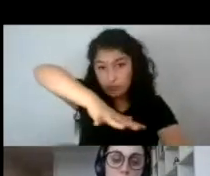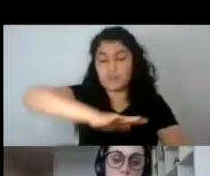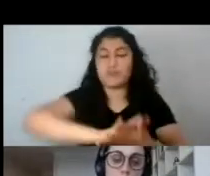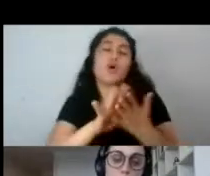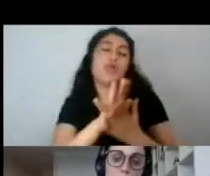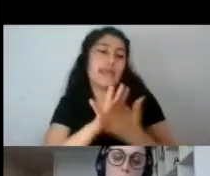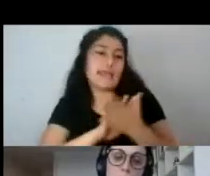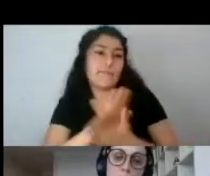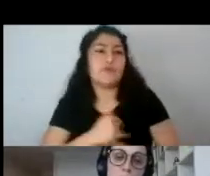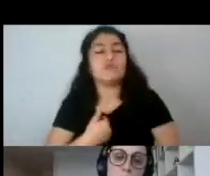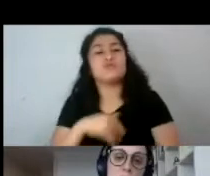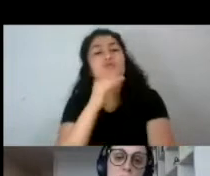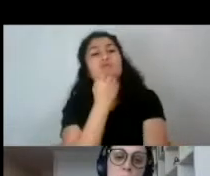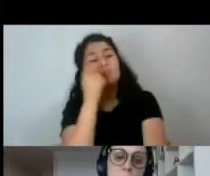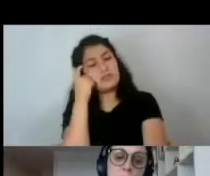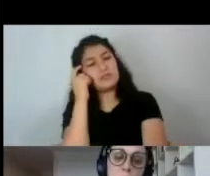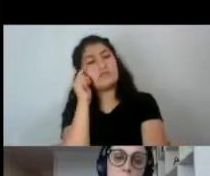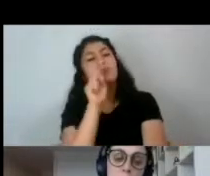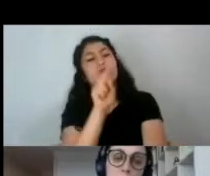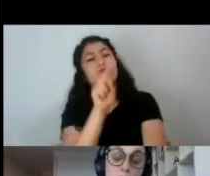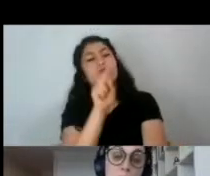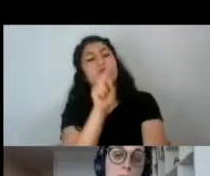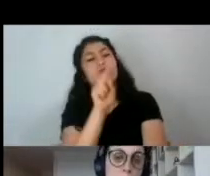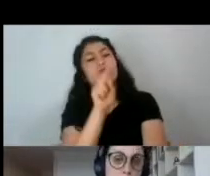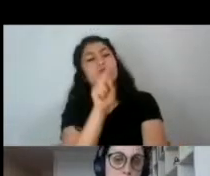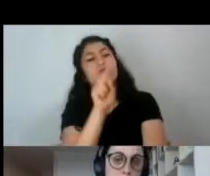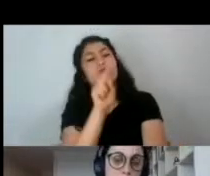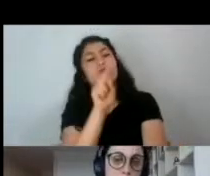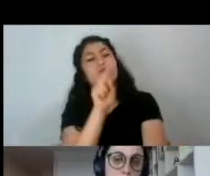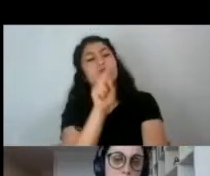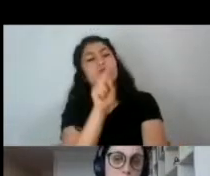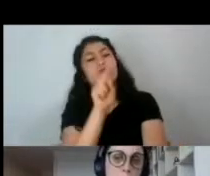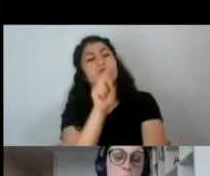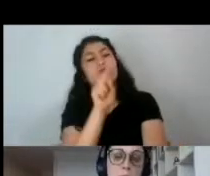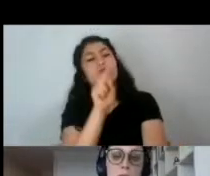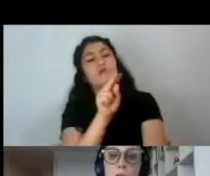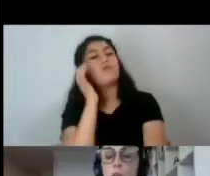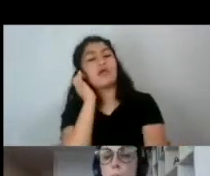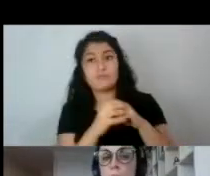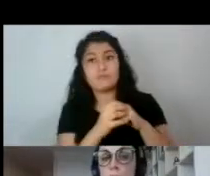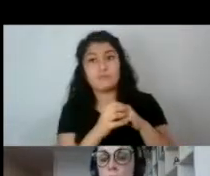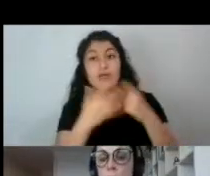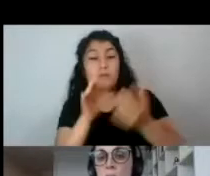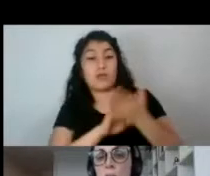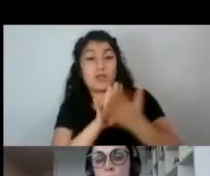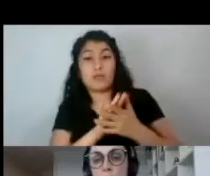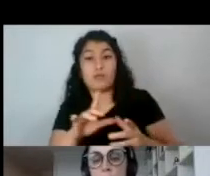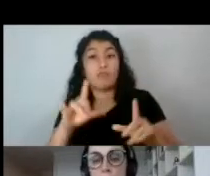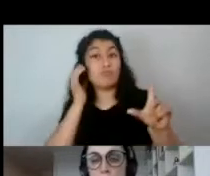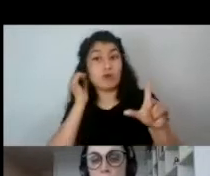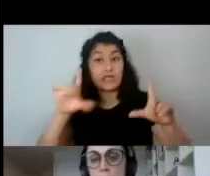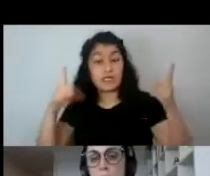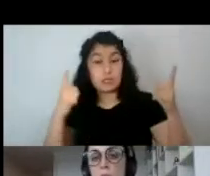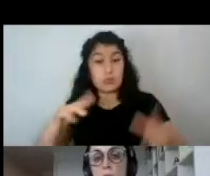nuestros personajes femeninos están siempre, por ejemplo, en el espacio privado y solo los personajes femeninos están en